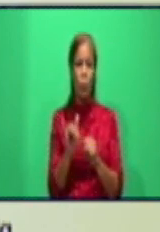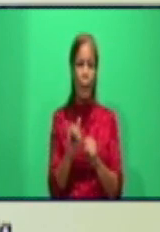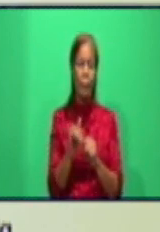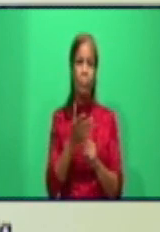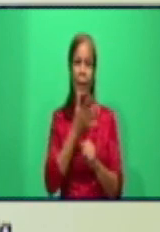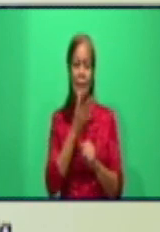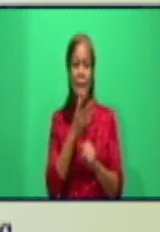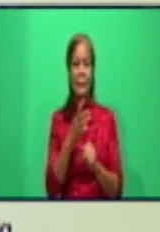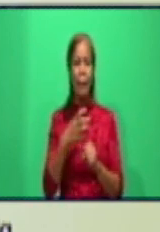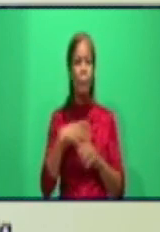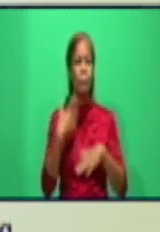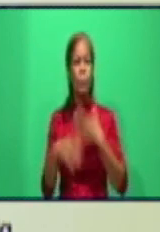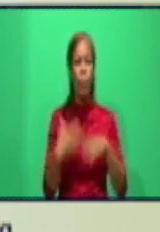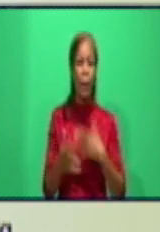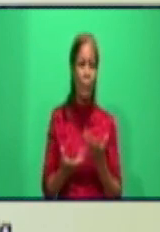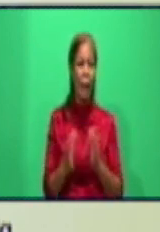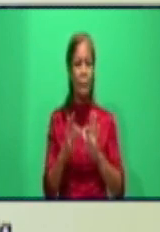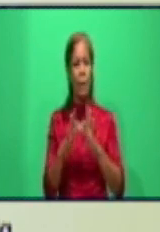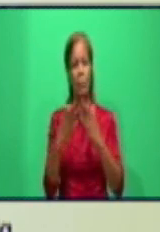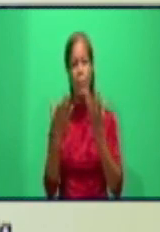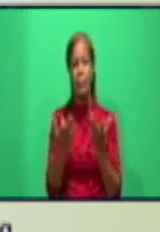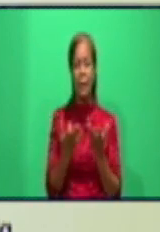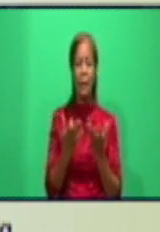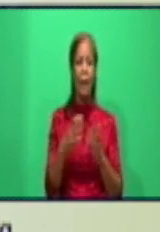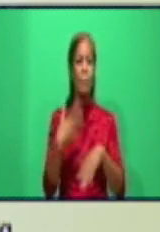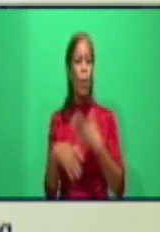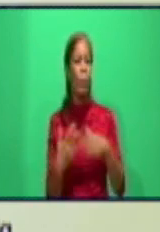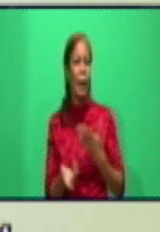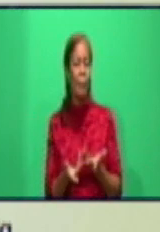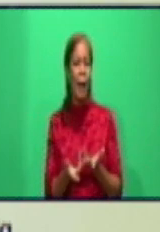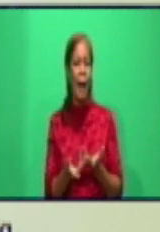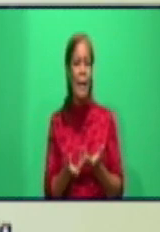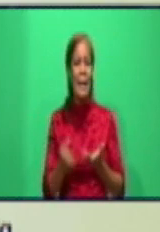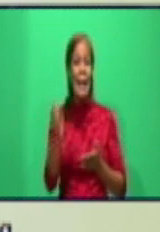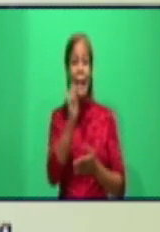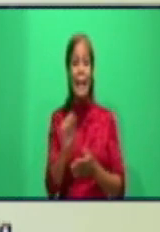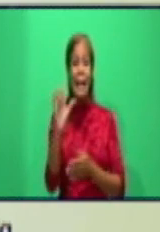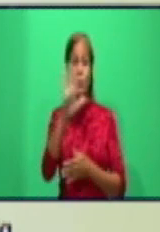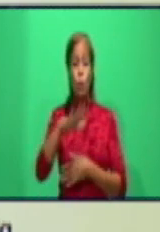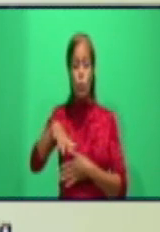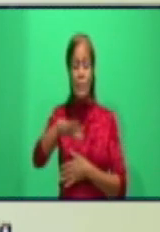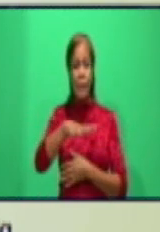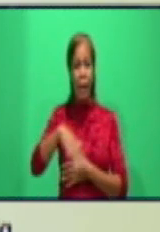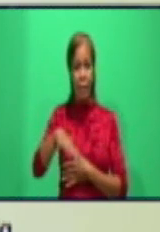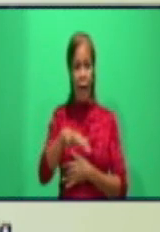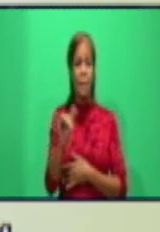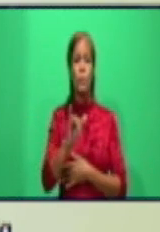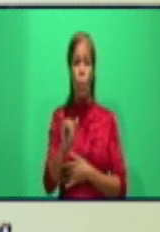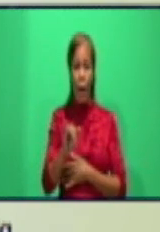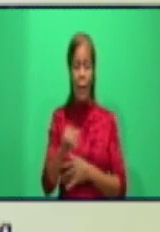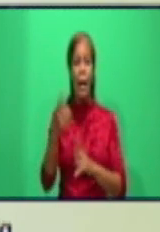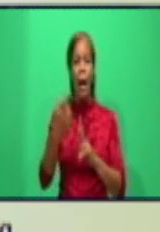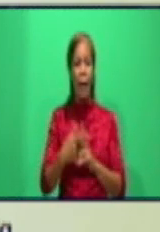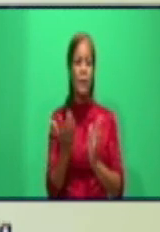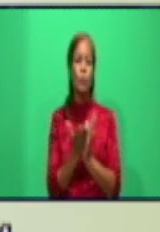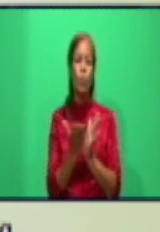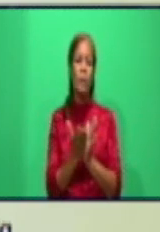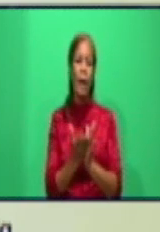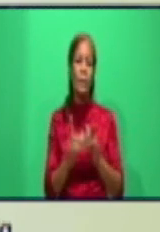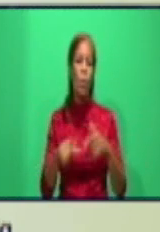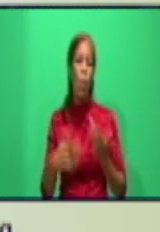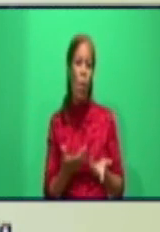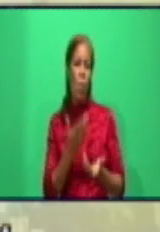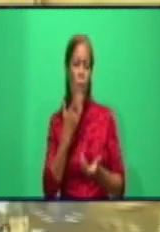familiar, un desajuste en la sociedad, y que hay que estudiar cómo enfrentar. Tenemos que decir,